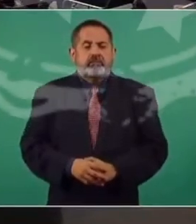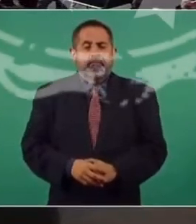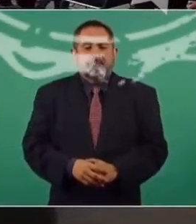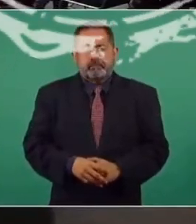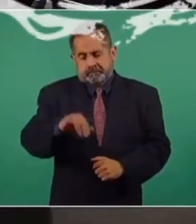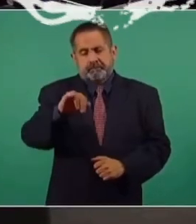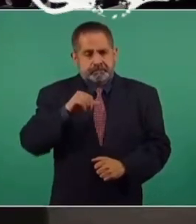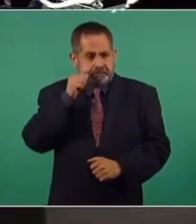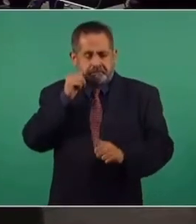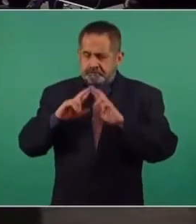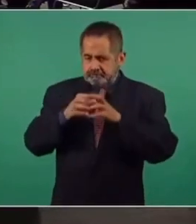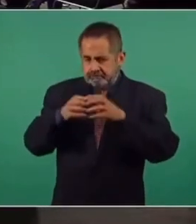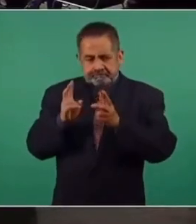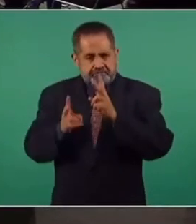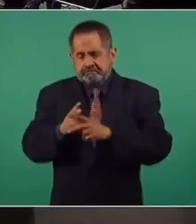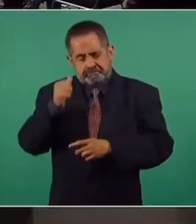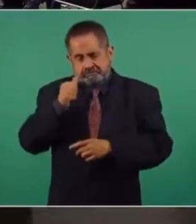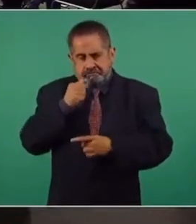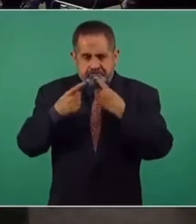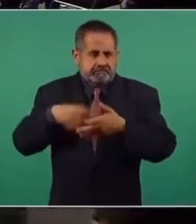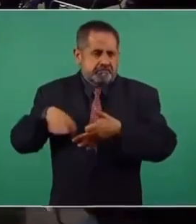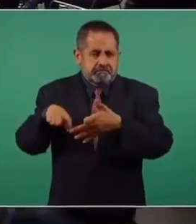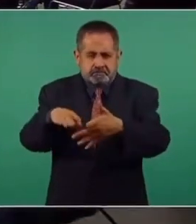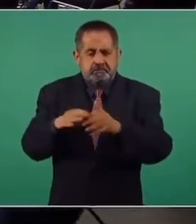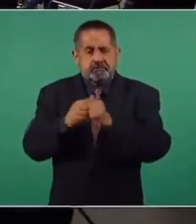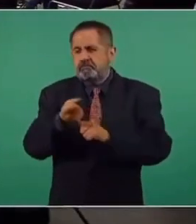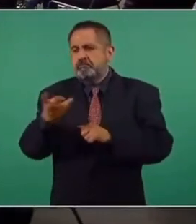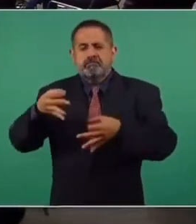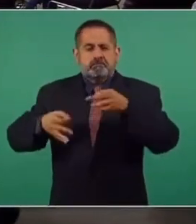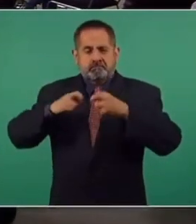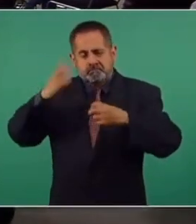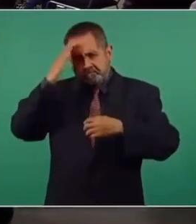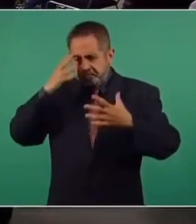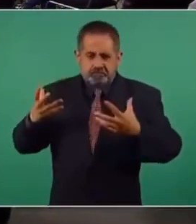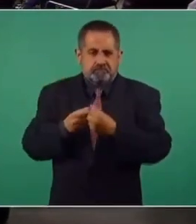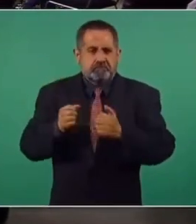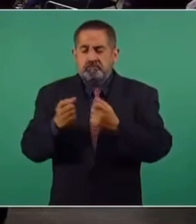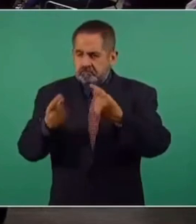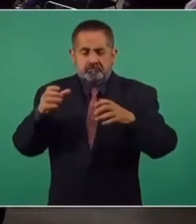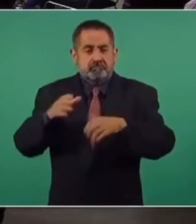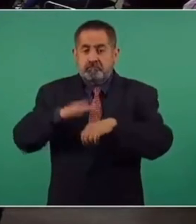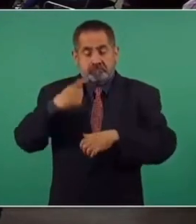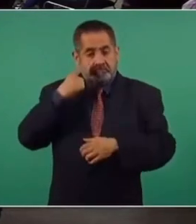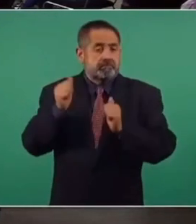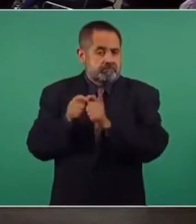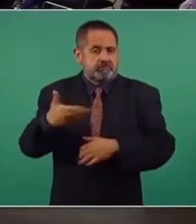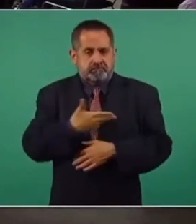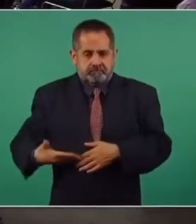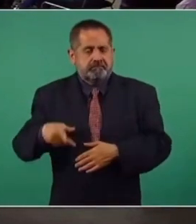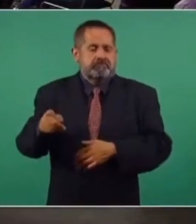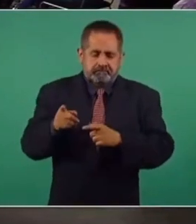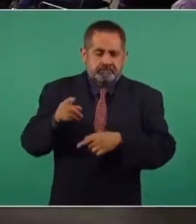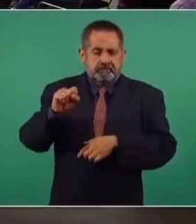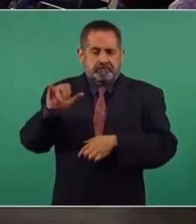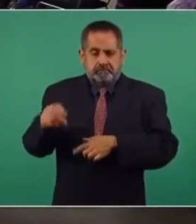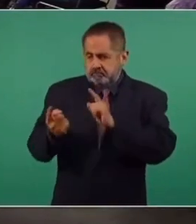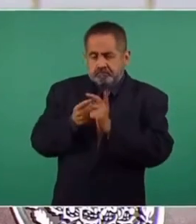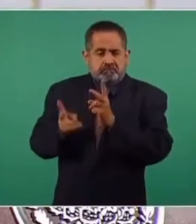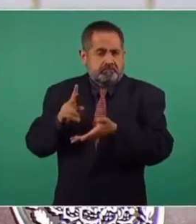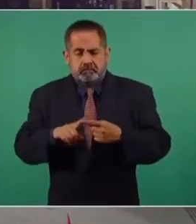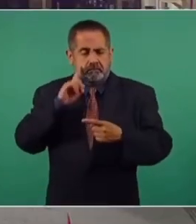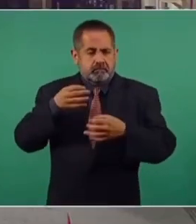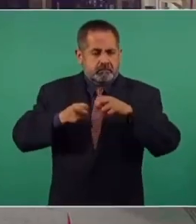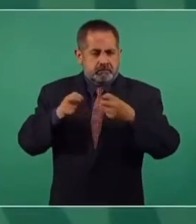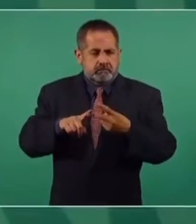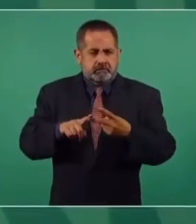Sí, nos reunimos, estuvimos platicando, como lo hacemos periódicamente con algunos ministros, con algunos, sobre todo con el presidente de la Suprema Corte de